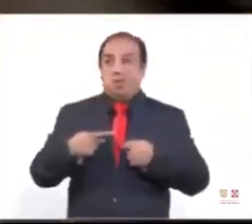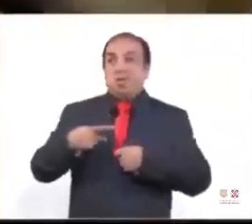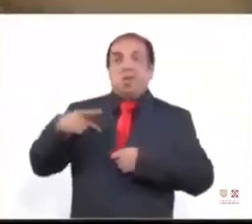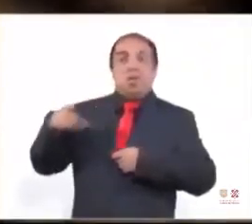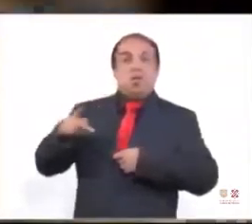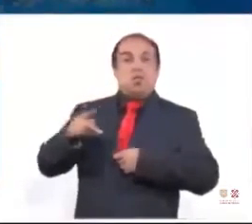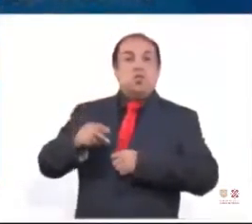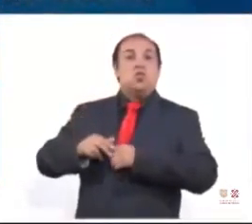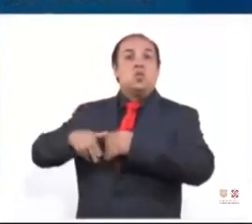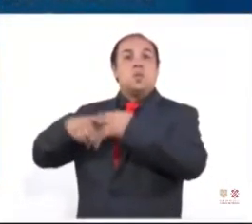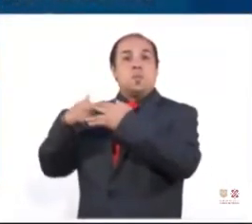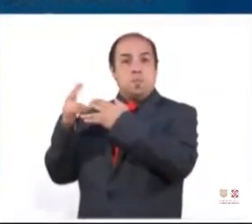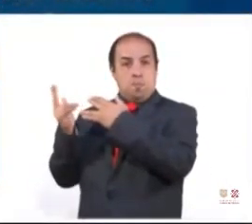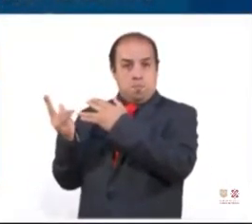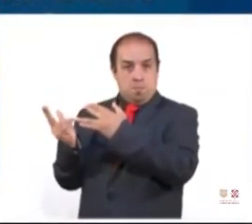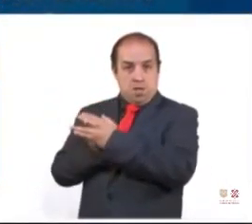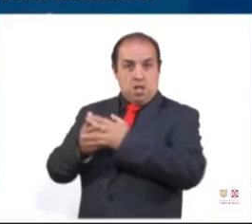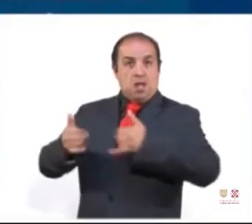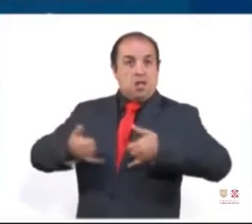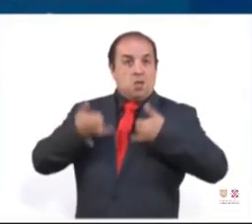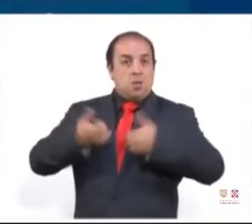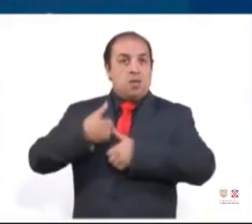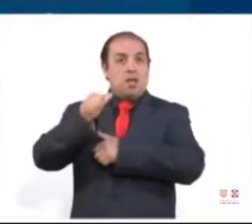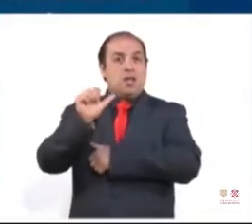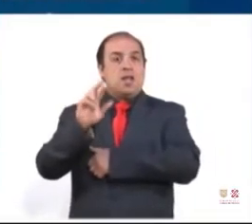feminicidio de la joven Ariadna.